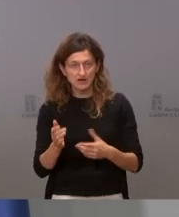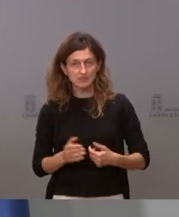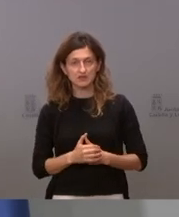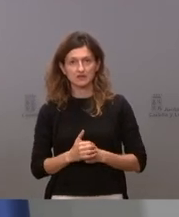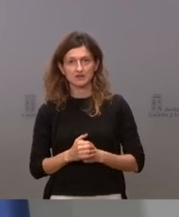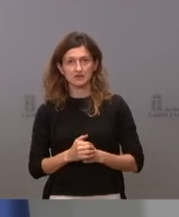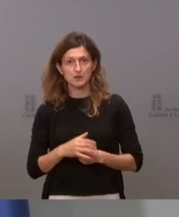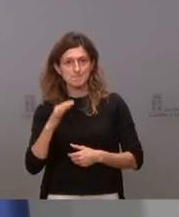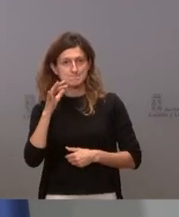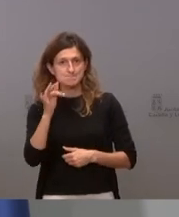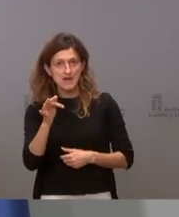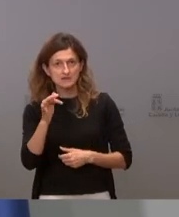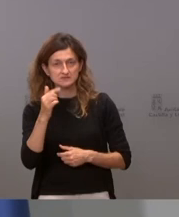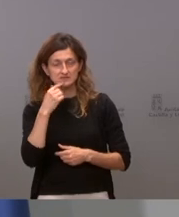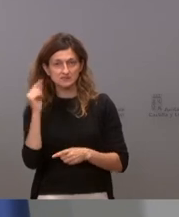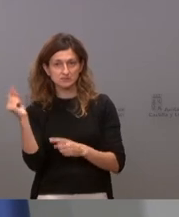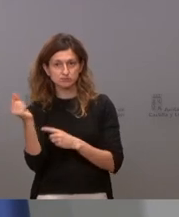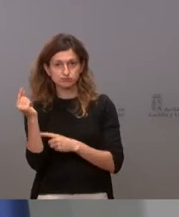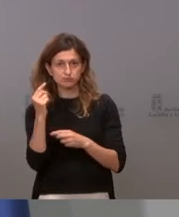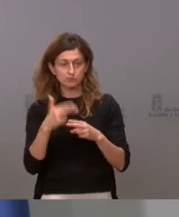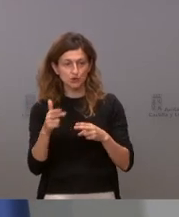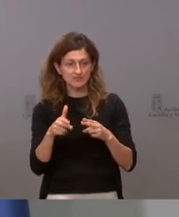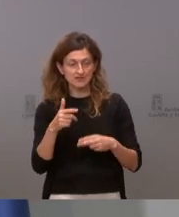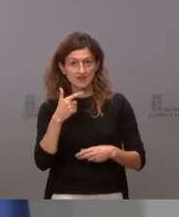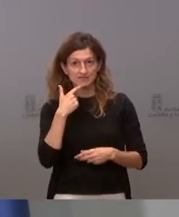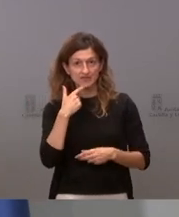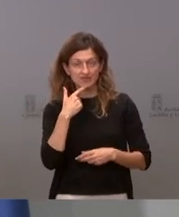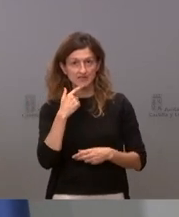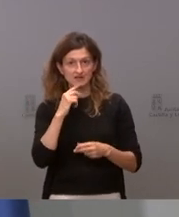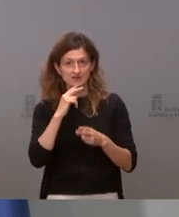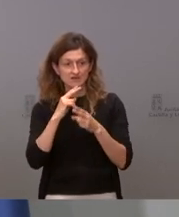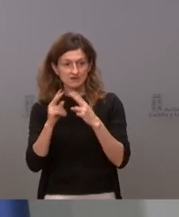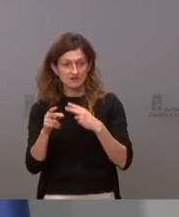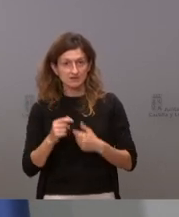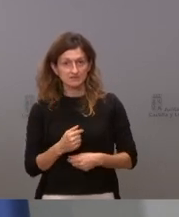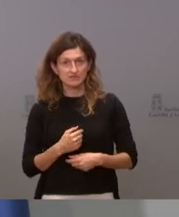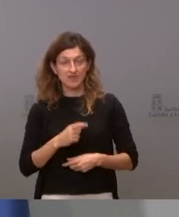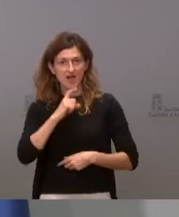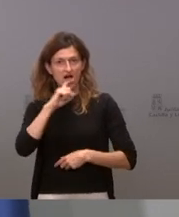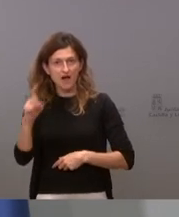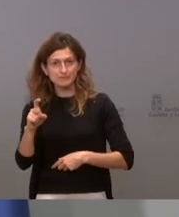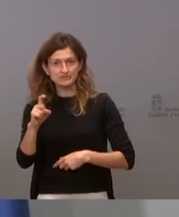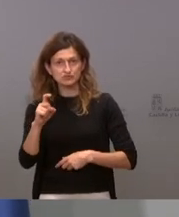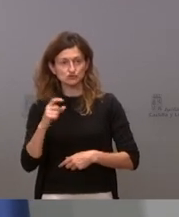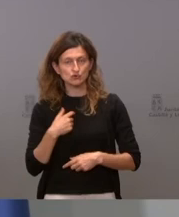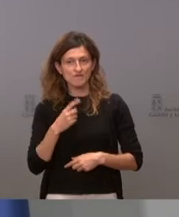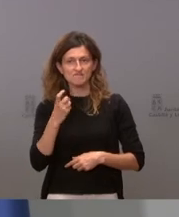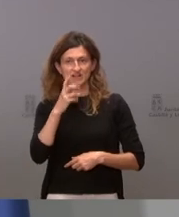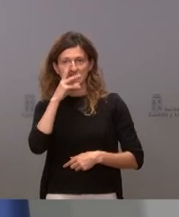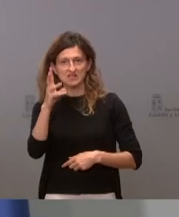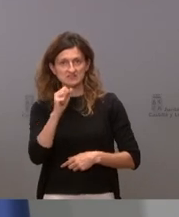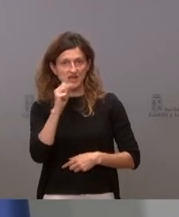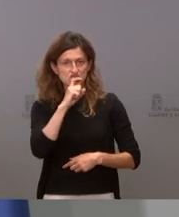y además cuando te critican en política mandar a un señor a advertirle al alcalde que quedan tres largos años